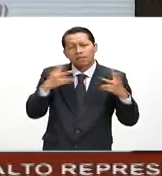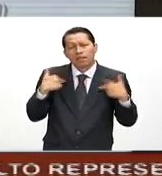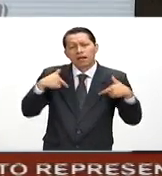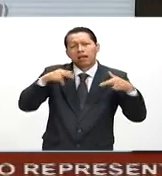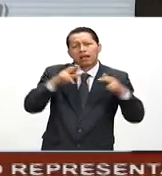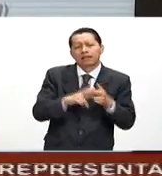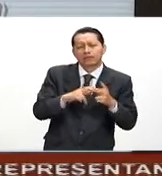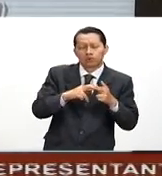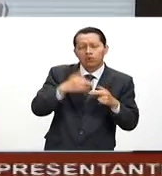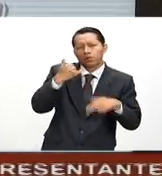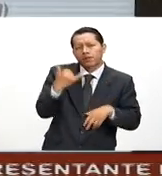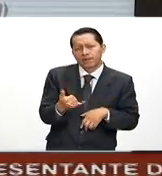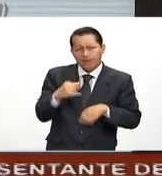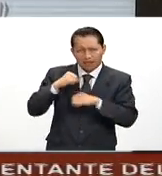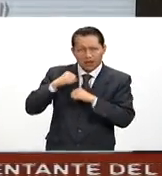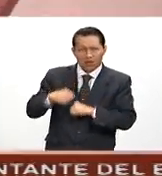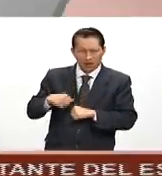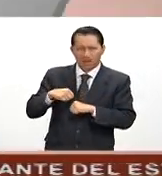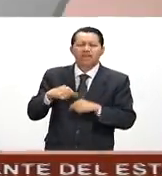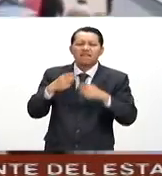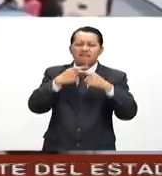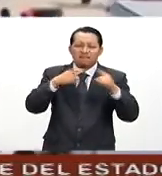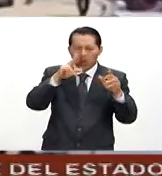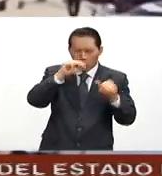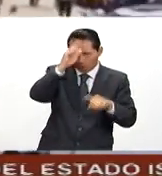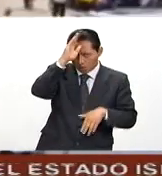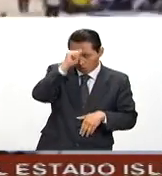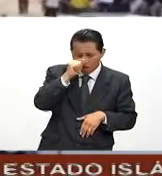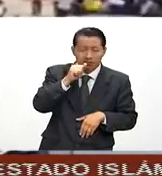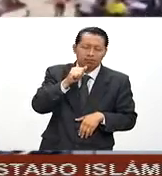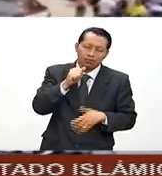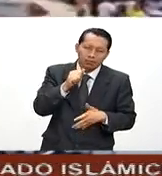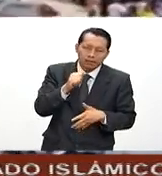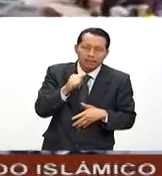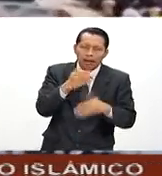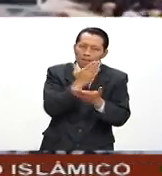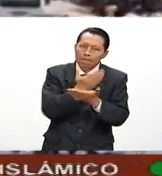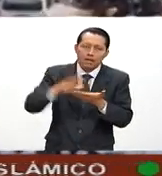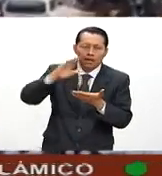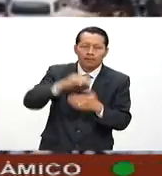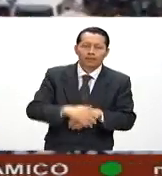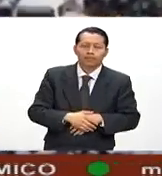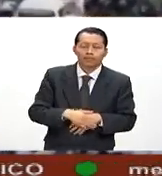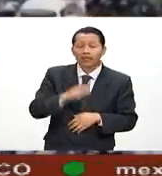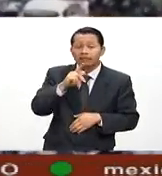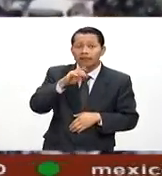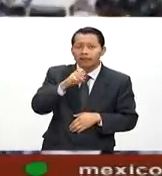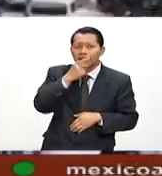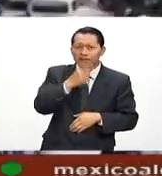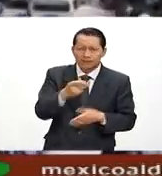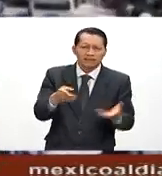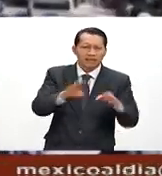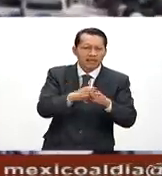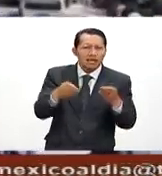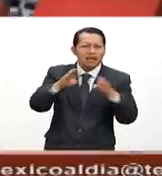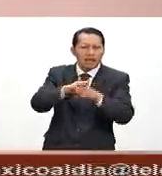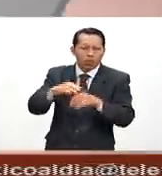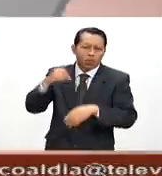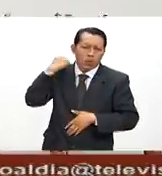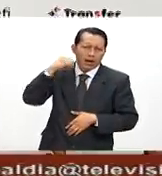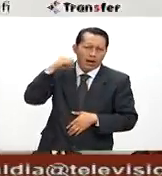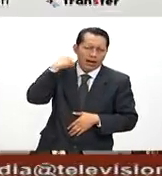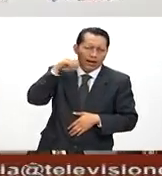y las autoridades. La CENTE retoma bloqueos y cierra los principales accesos de la ciudad de Oaxaca.